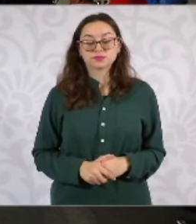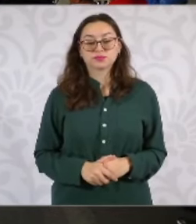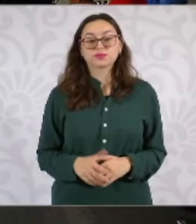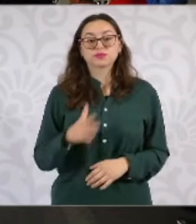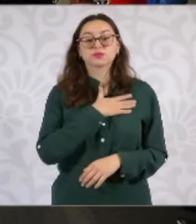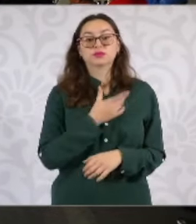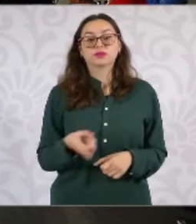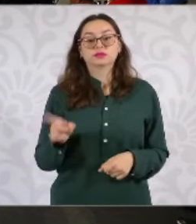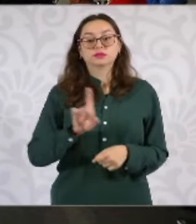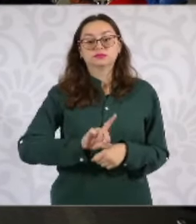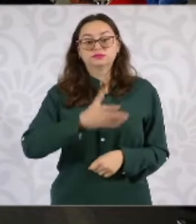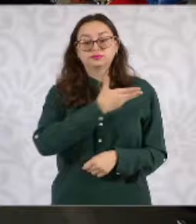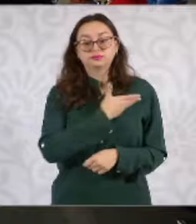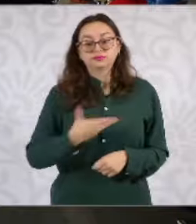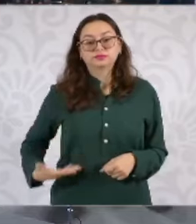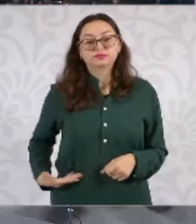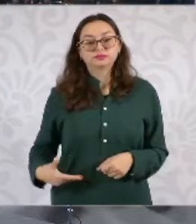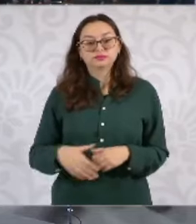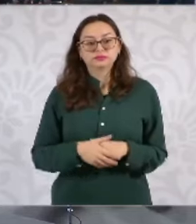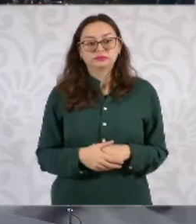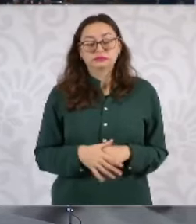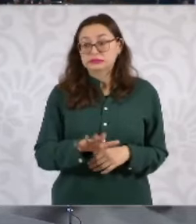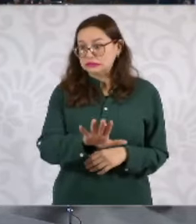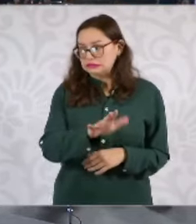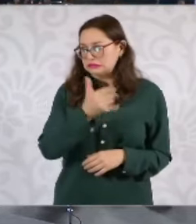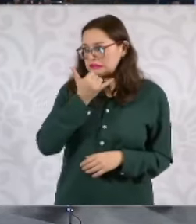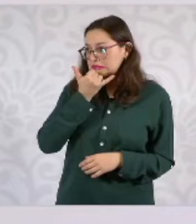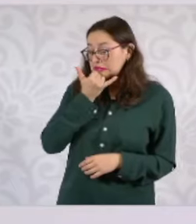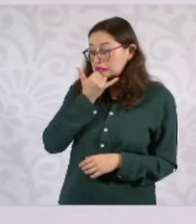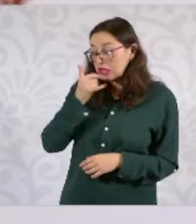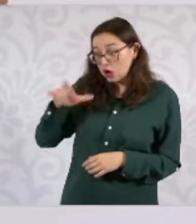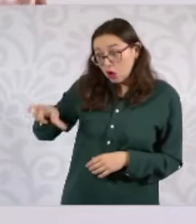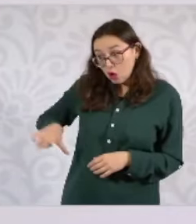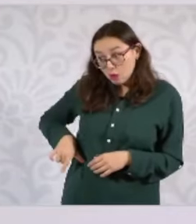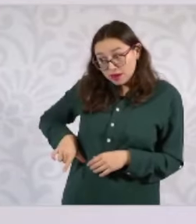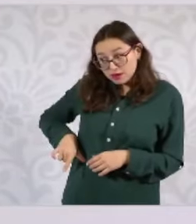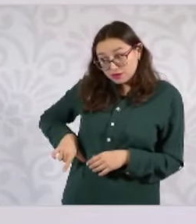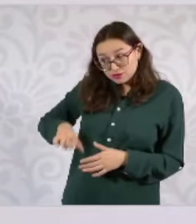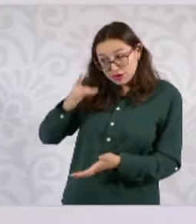Buenos días, presidenta Alberto Marroquín Espinosa. No, no es que nos va a ayudar al gobierno, va a ayudar a todo el plan.